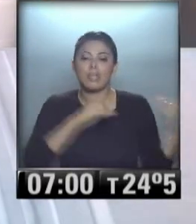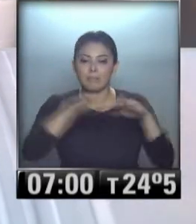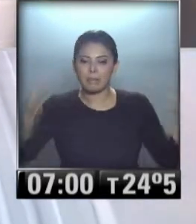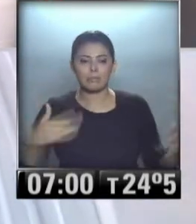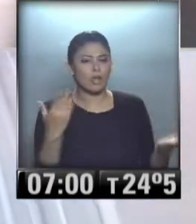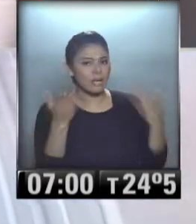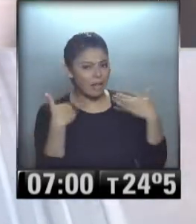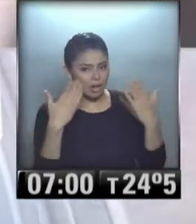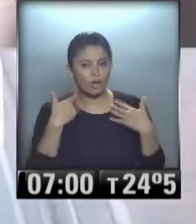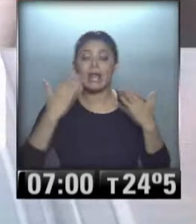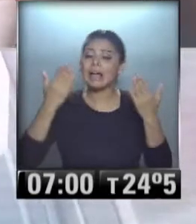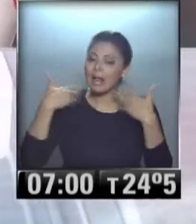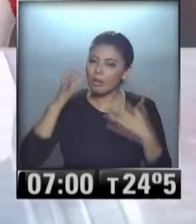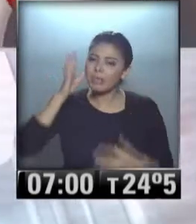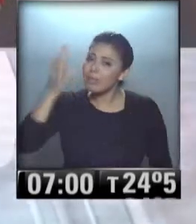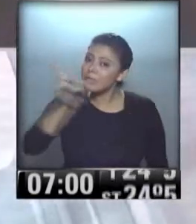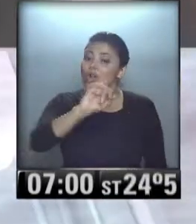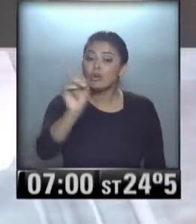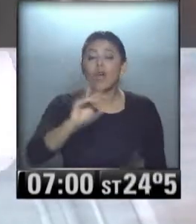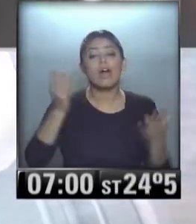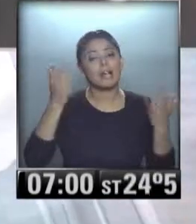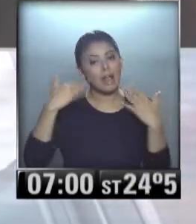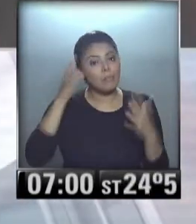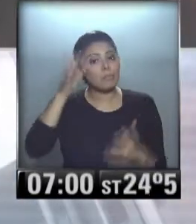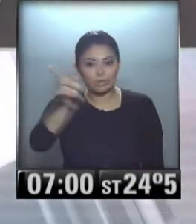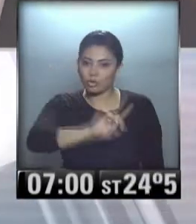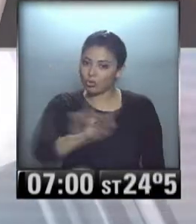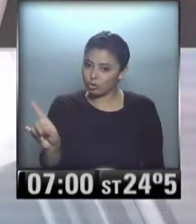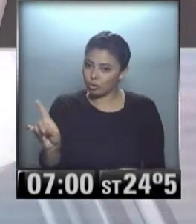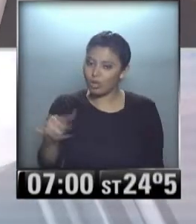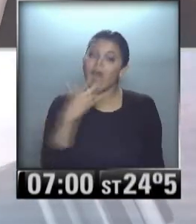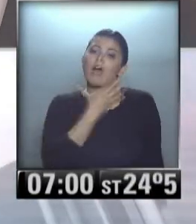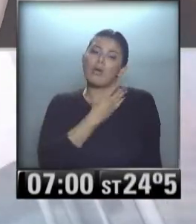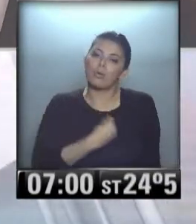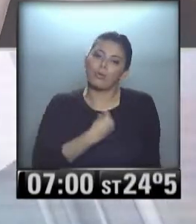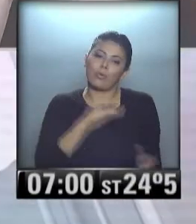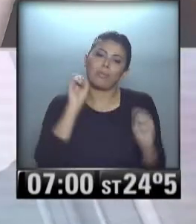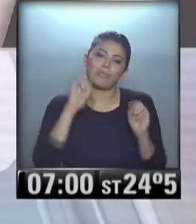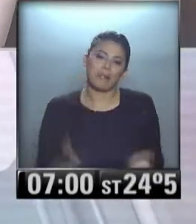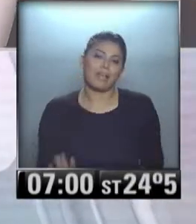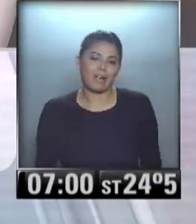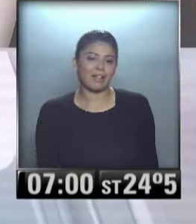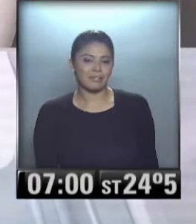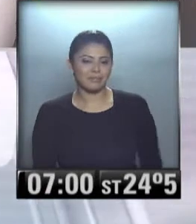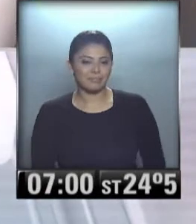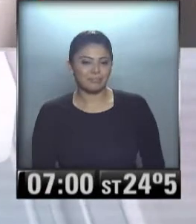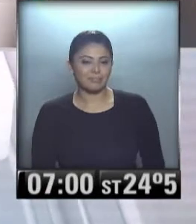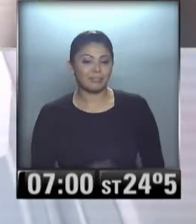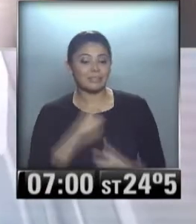cálida? Cálida, pero no calurosa. Cálida, pero no calurosa. Aflojó, aflojó, queridos amigos, el calor.